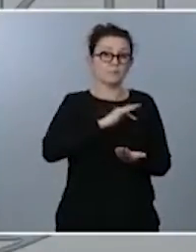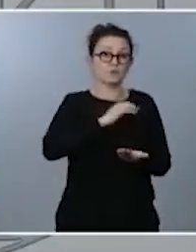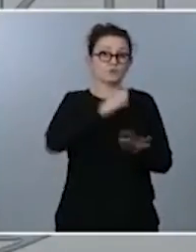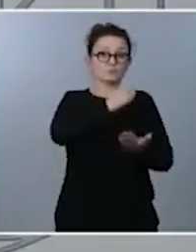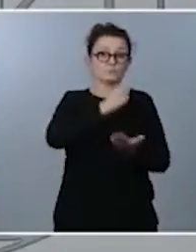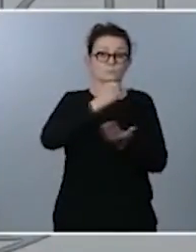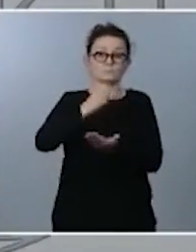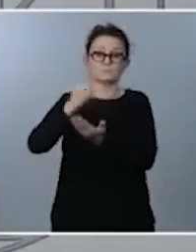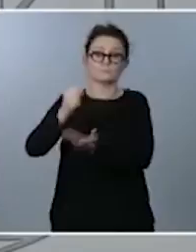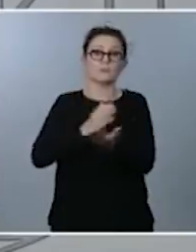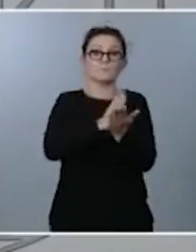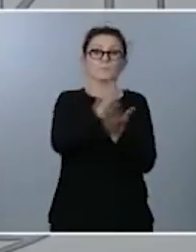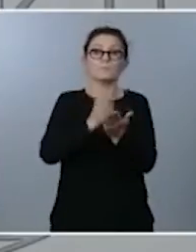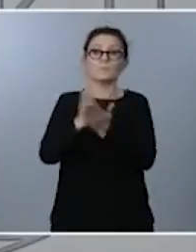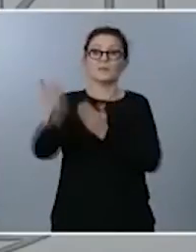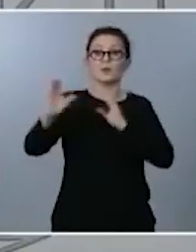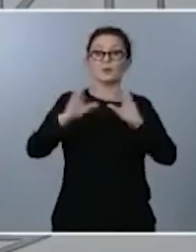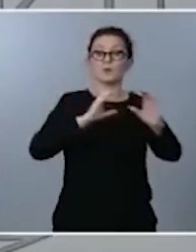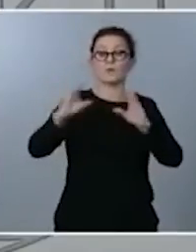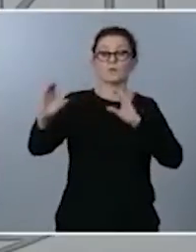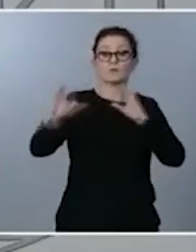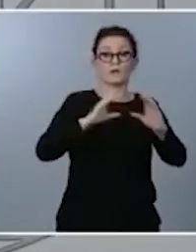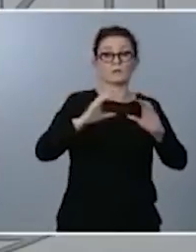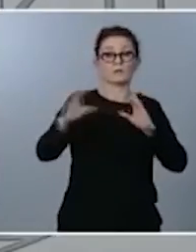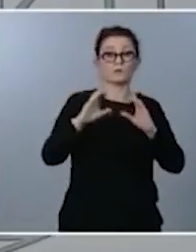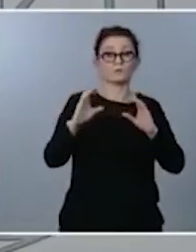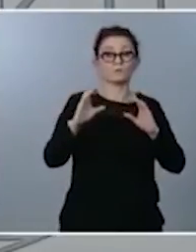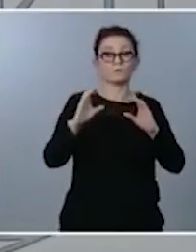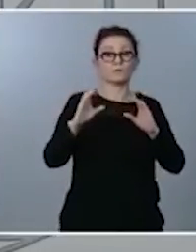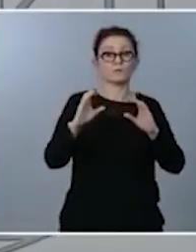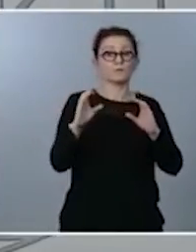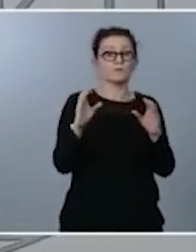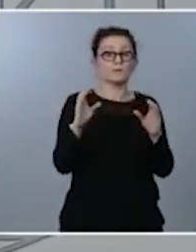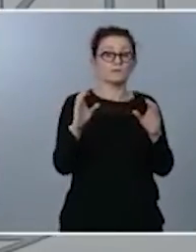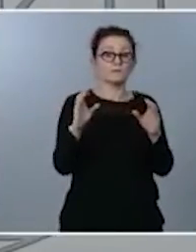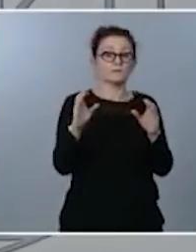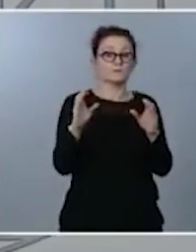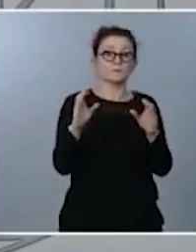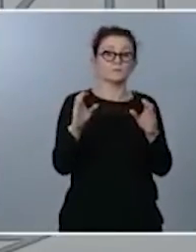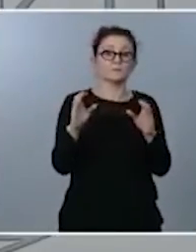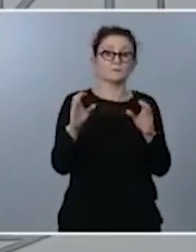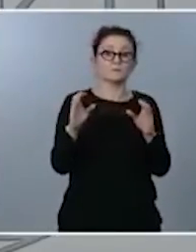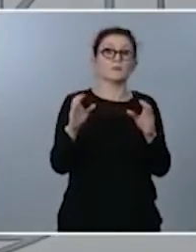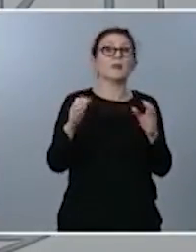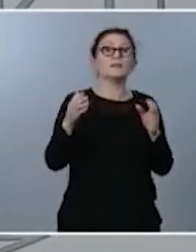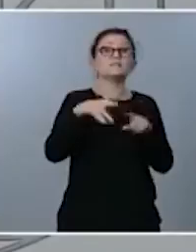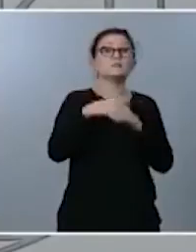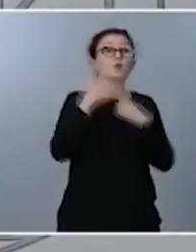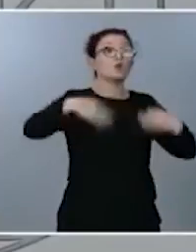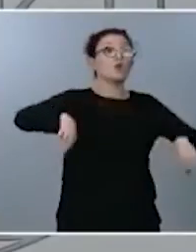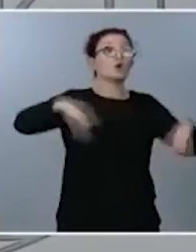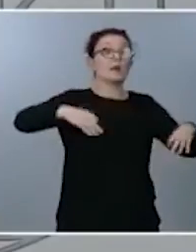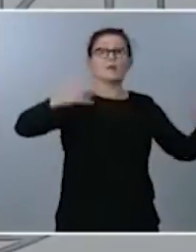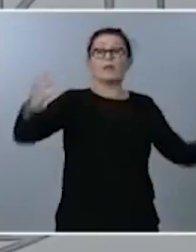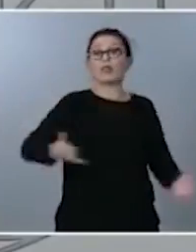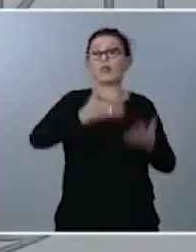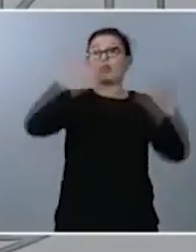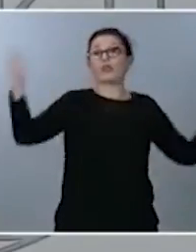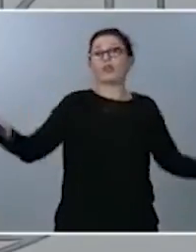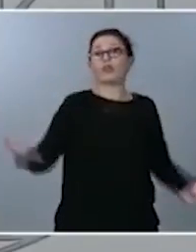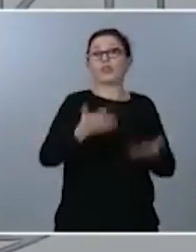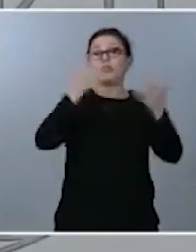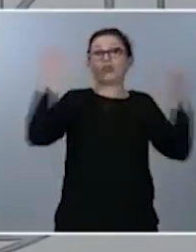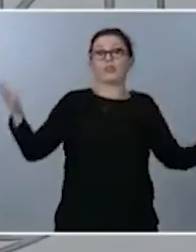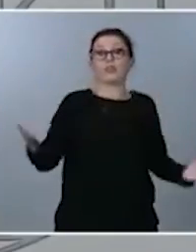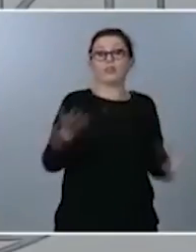comunicación en concreto en circunstancias normales pasa totalmente desapercibido pero no queremos ser tampoco objeto de esa noticia cuando